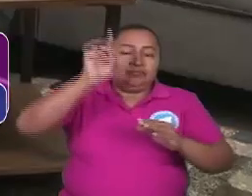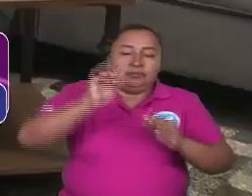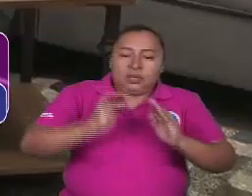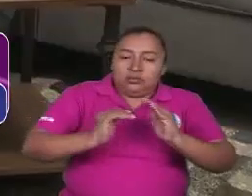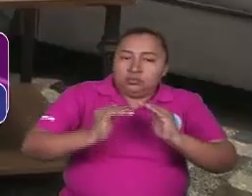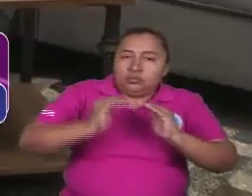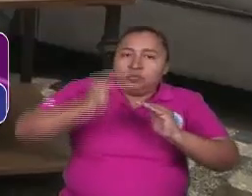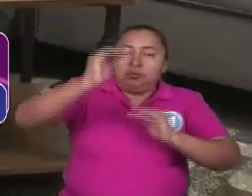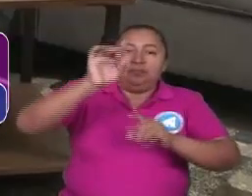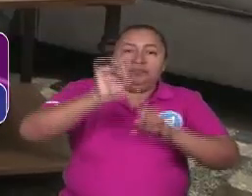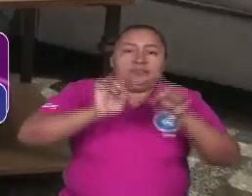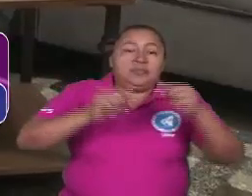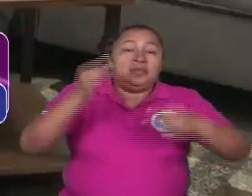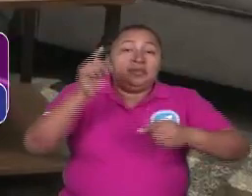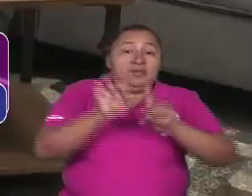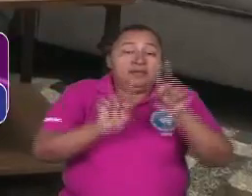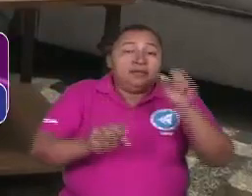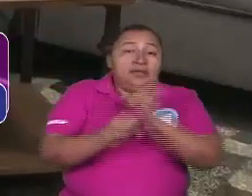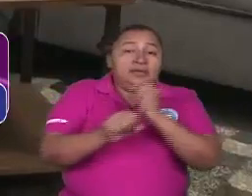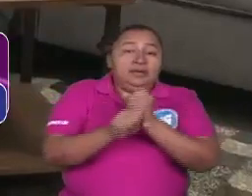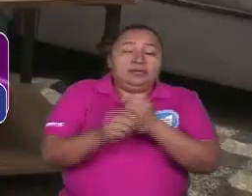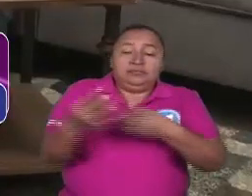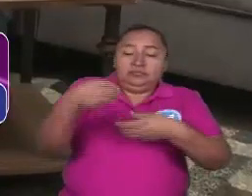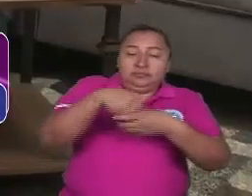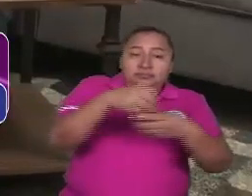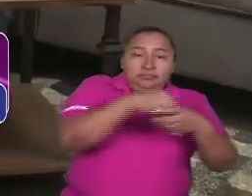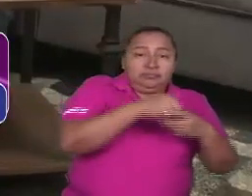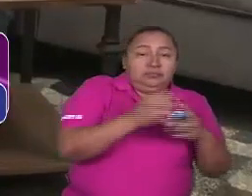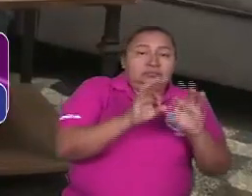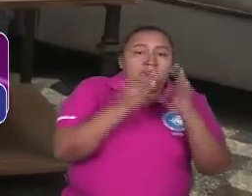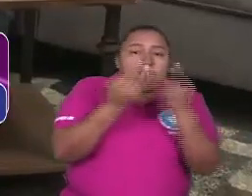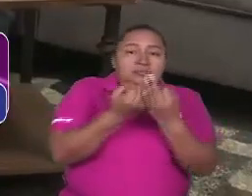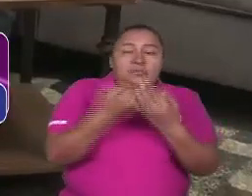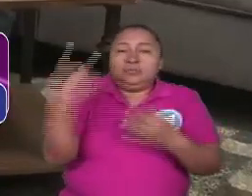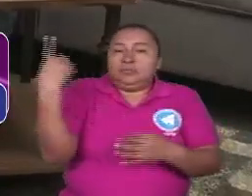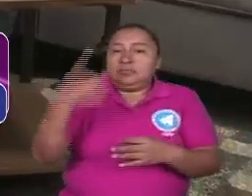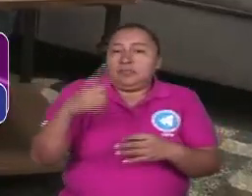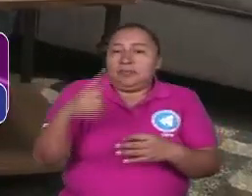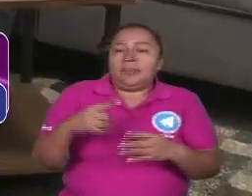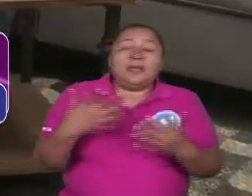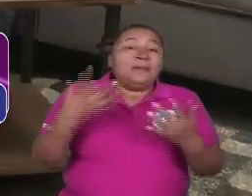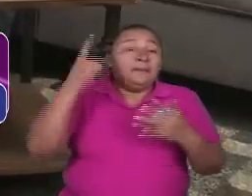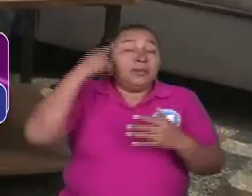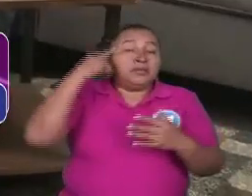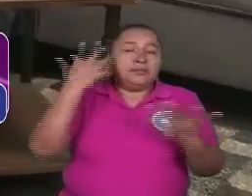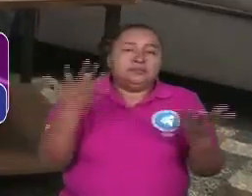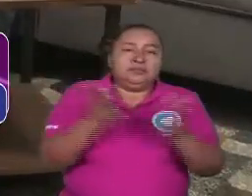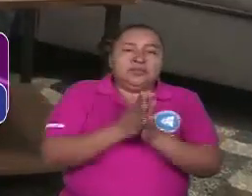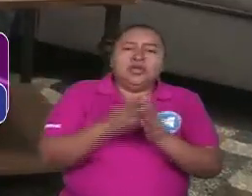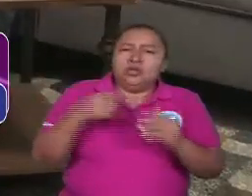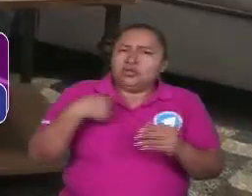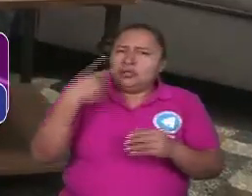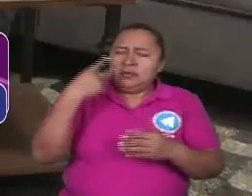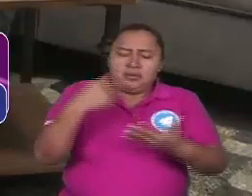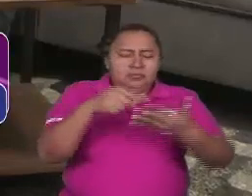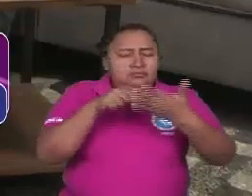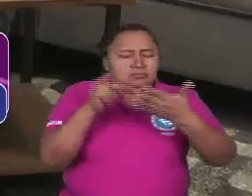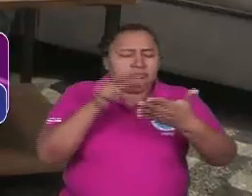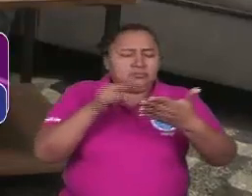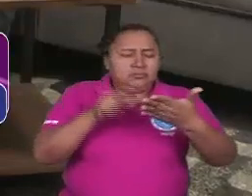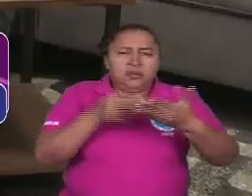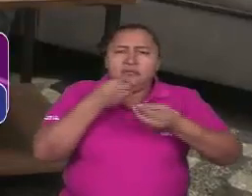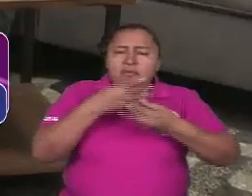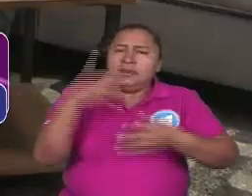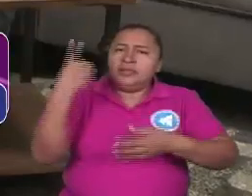incrementar el nivel de empleo y de ingreso a la familia y los derechos imagínate yo estaba viendo el informe de derechos